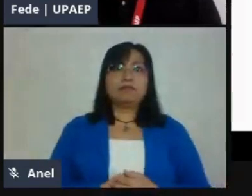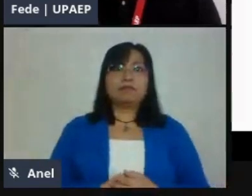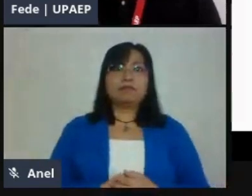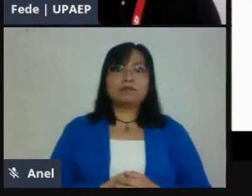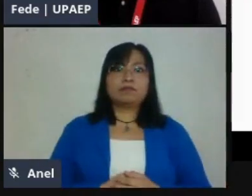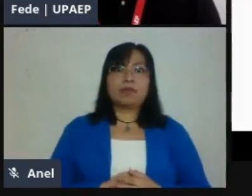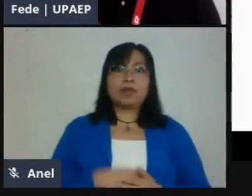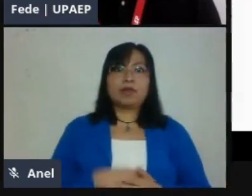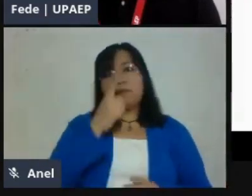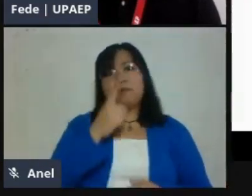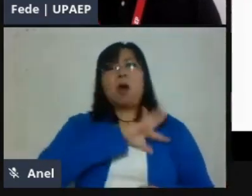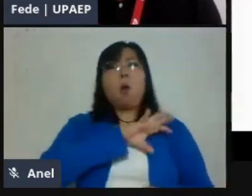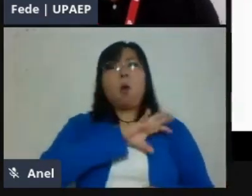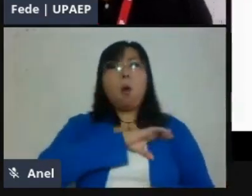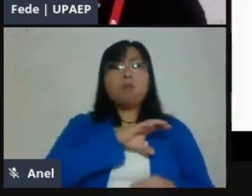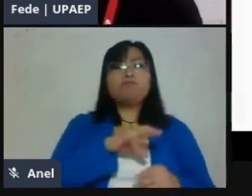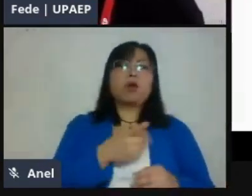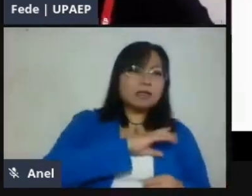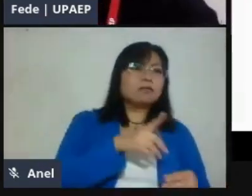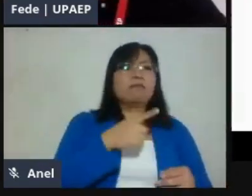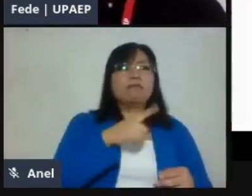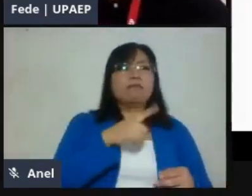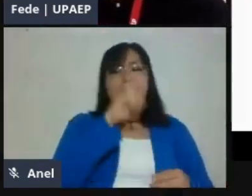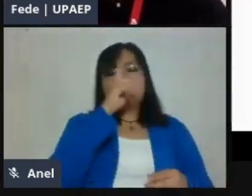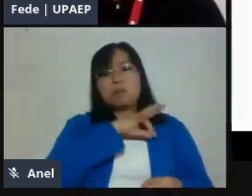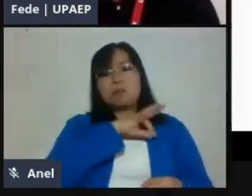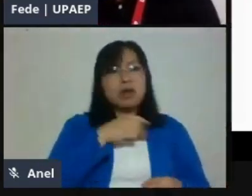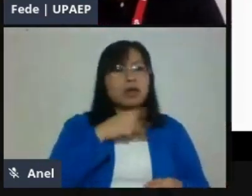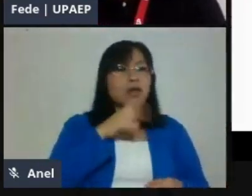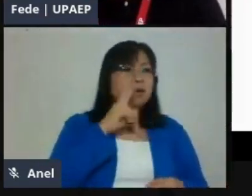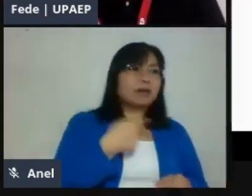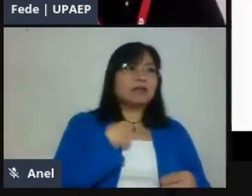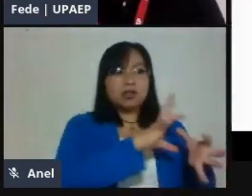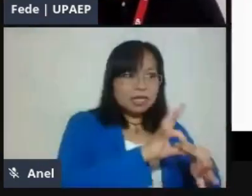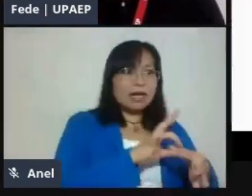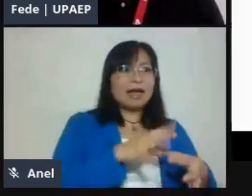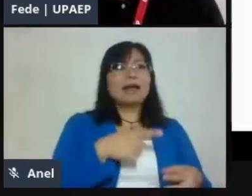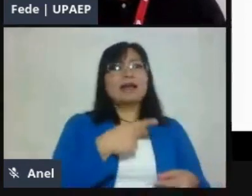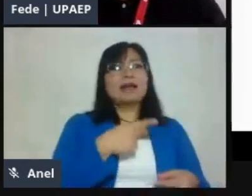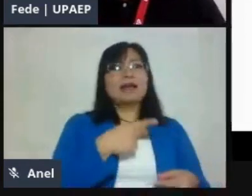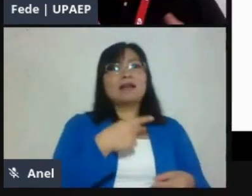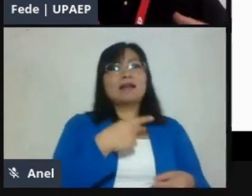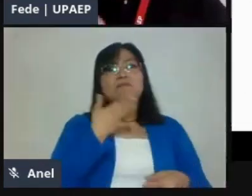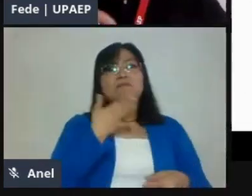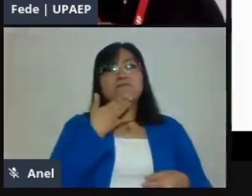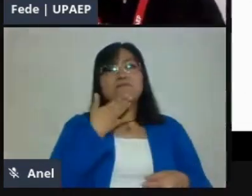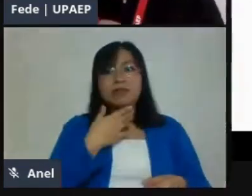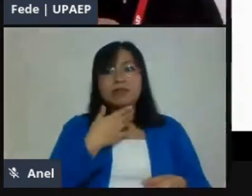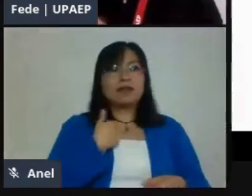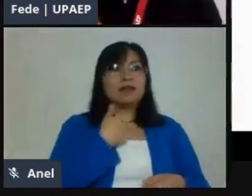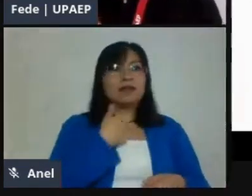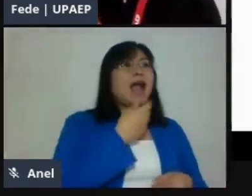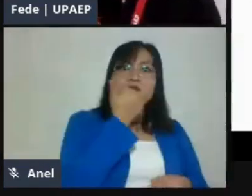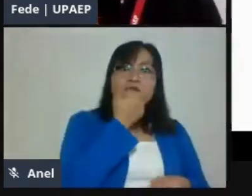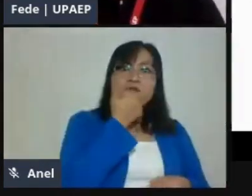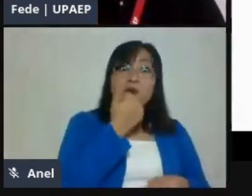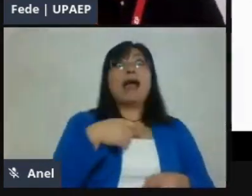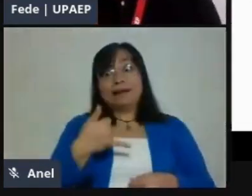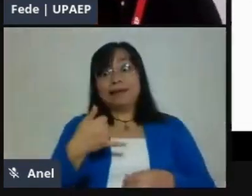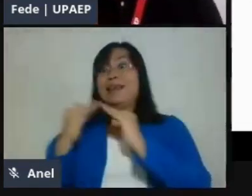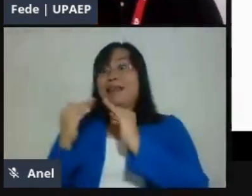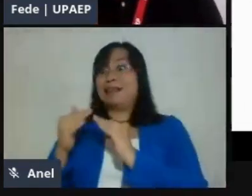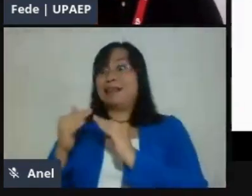Fede, ¿nos ayudas? Sí. Efectivamente, estuvimos como tratando de encontrar de manera muy